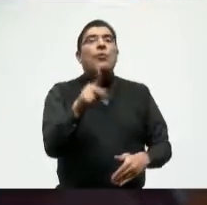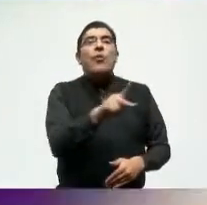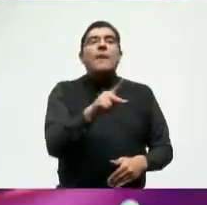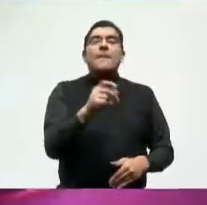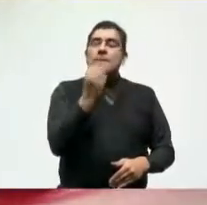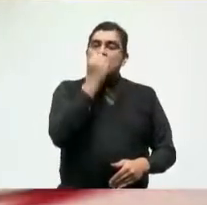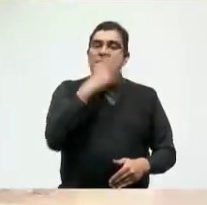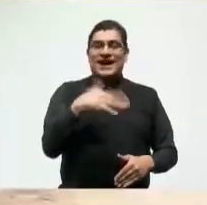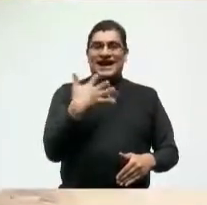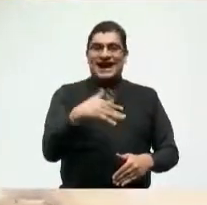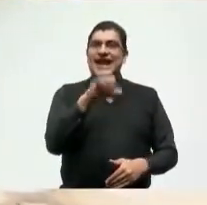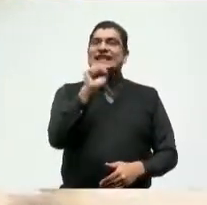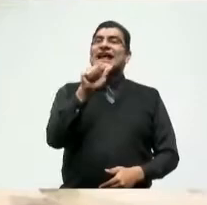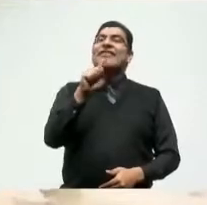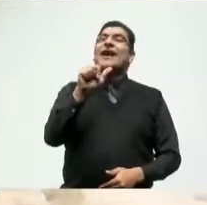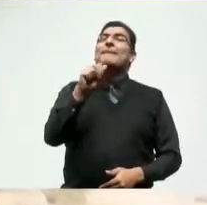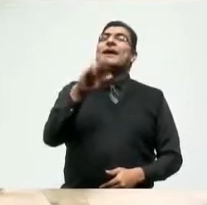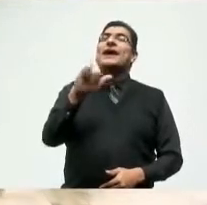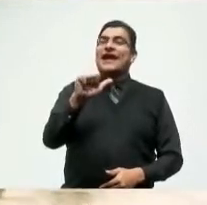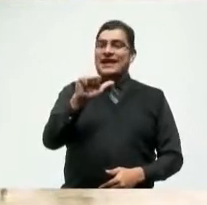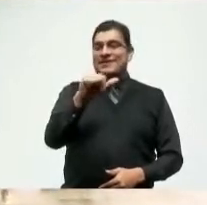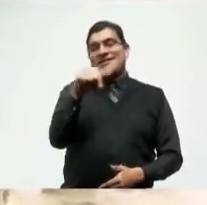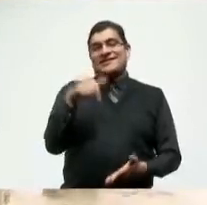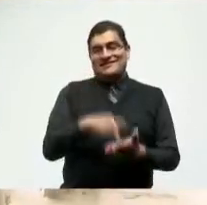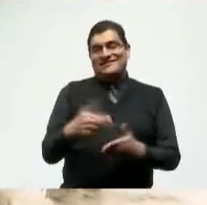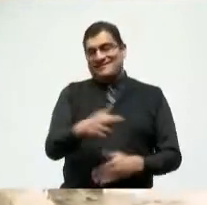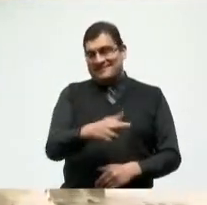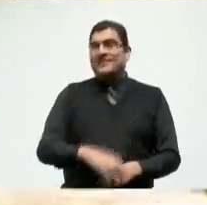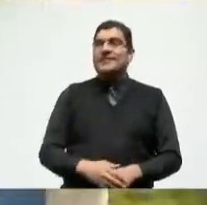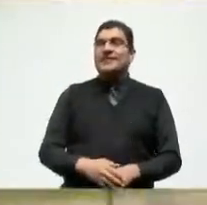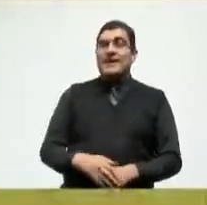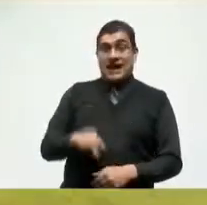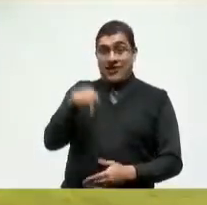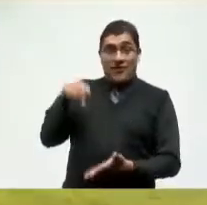Río. Maní, Yucatán.